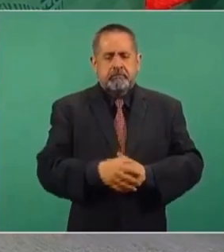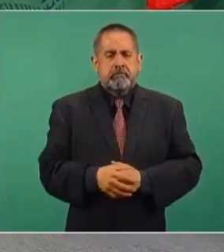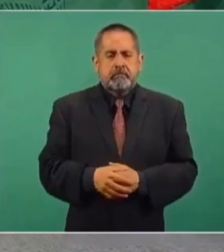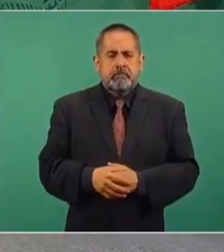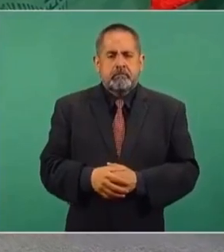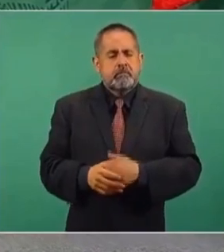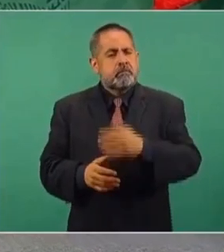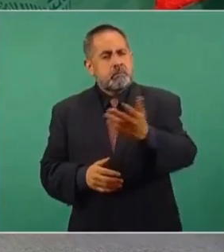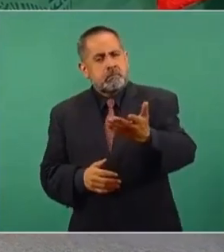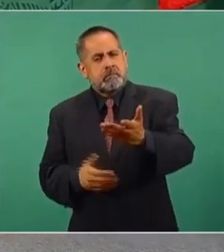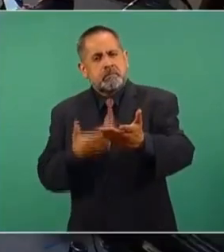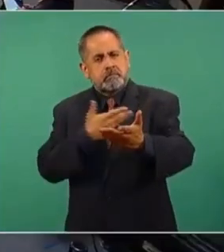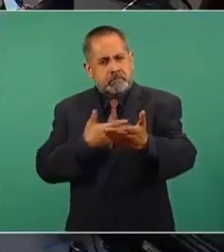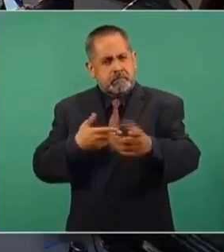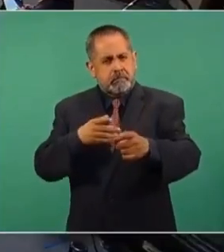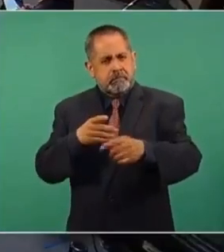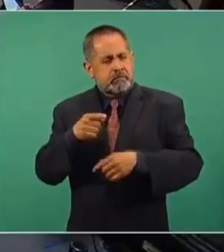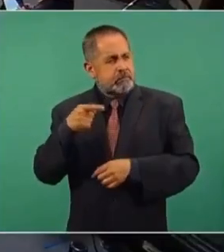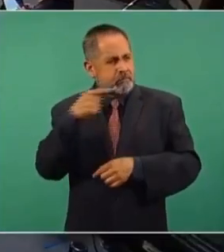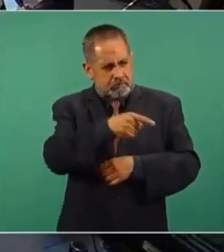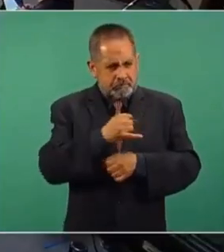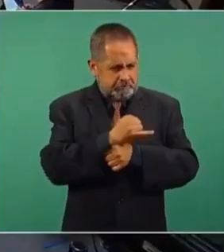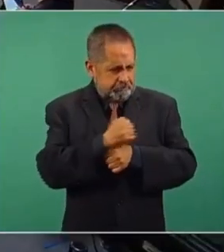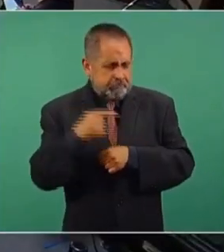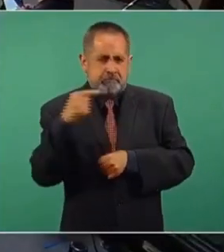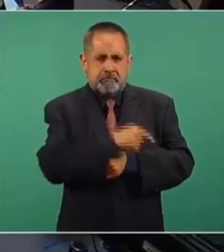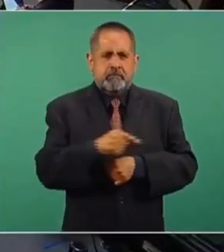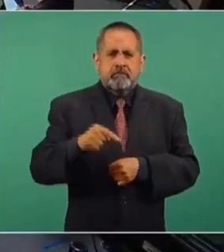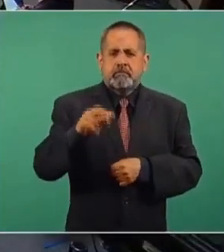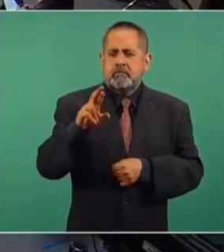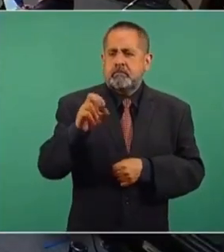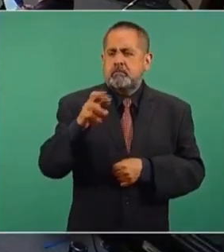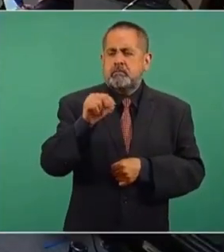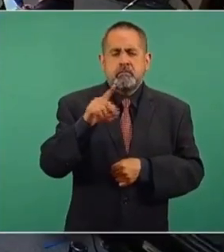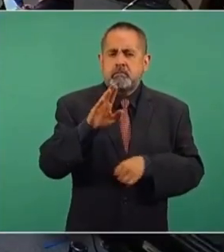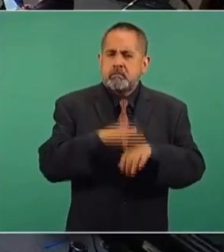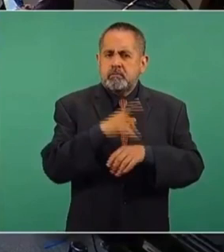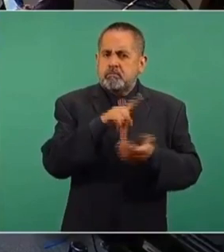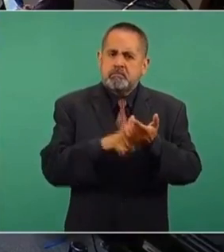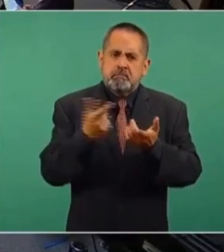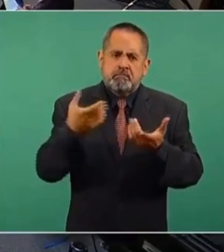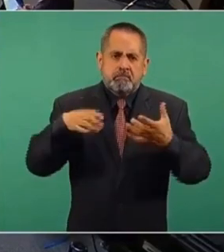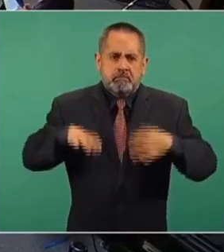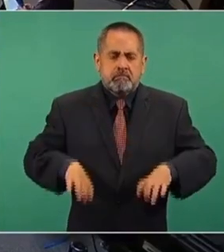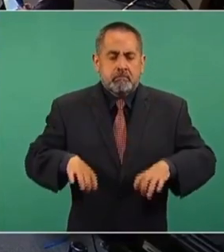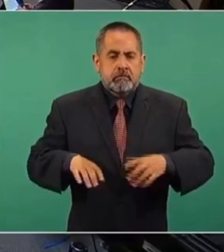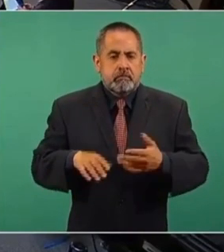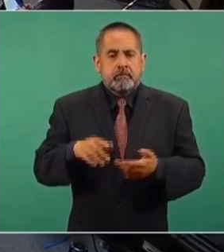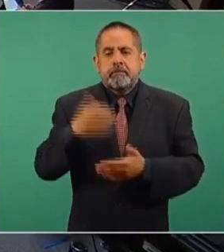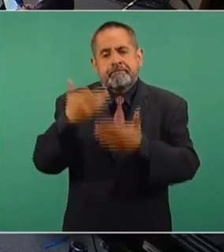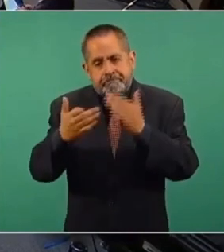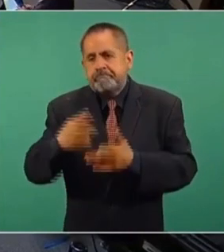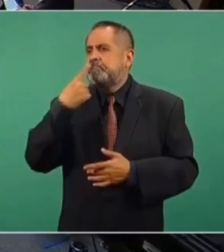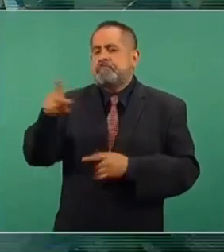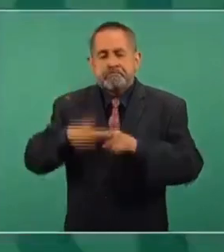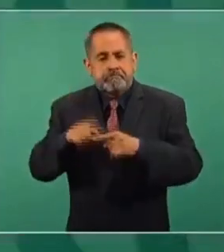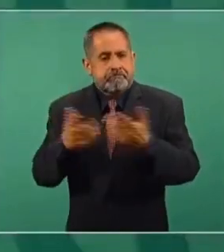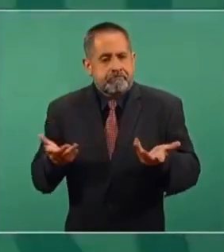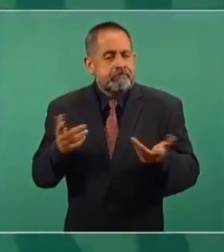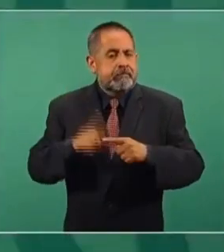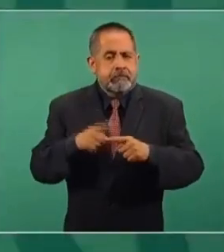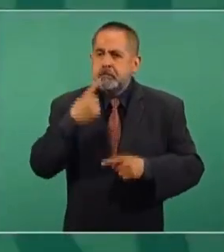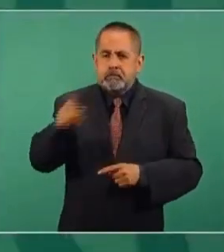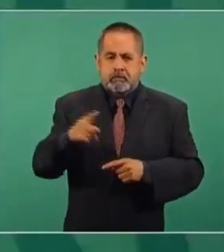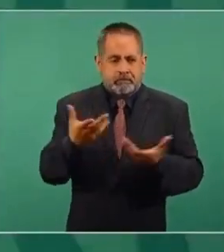¿Por qué no se le habría visto expediente a Romero de Champs en el enriquecimiento de este líder? Es que no hay denuncias sobre